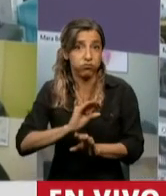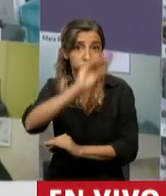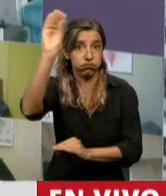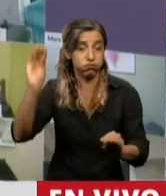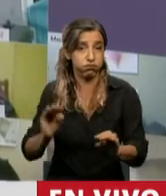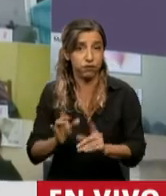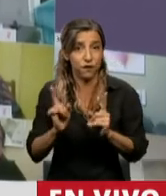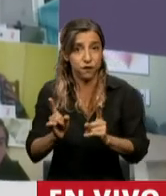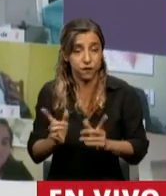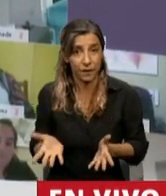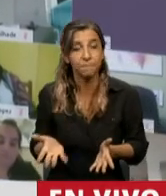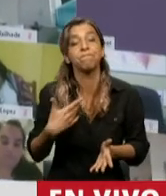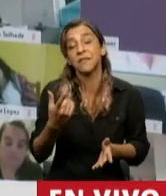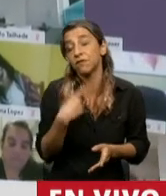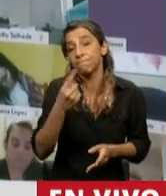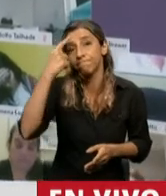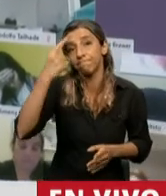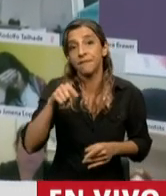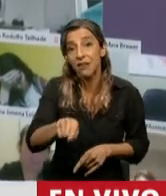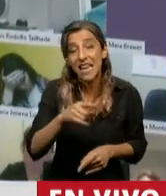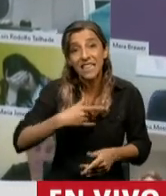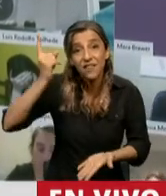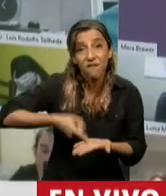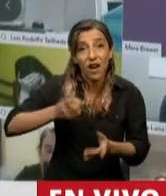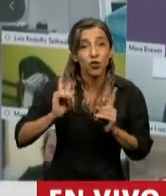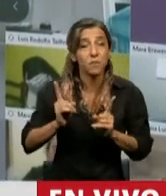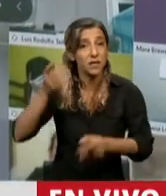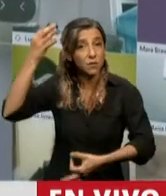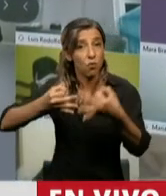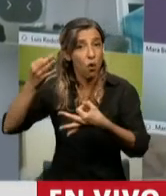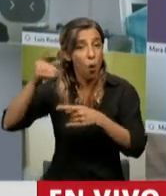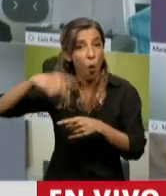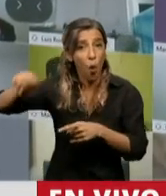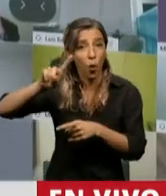haber cumplido con el fallo de la Constitución, con el fallo de la Corte Suprema de devolverle